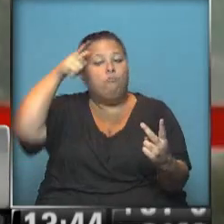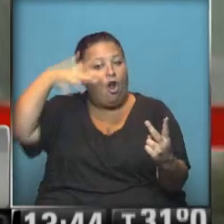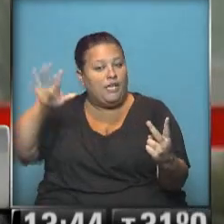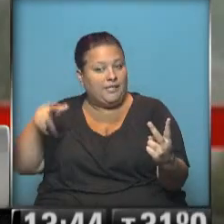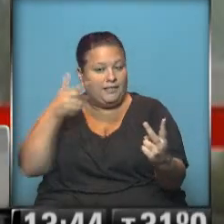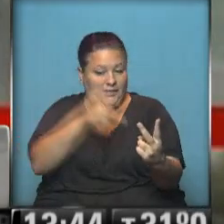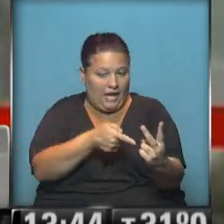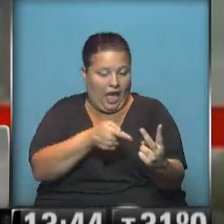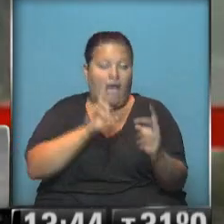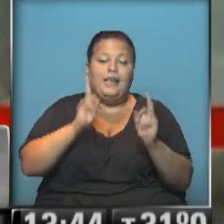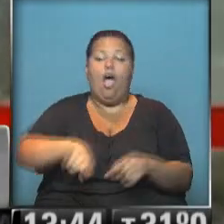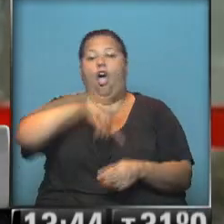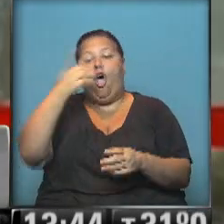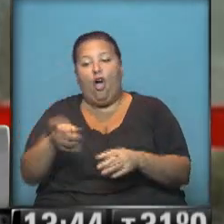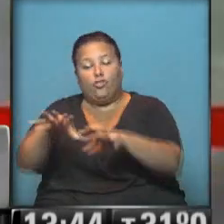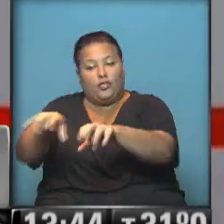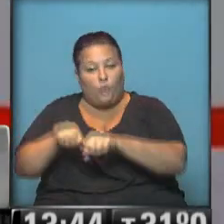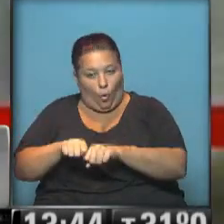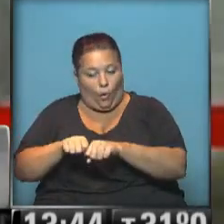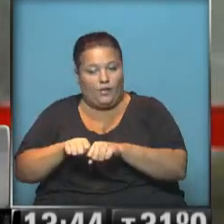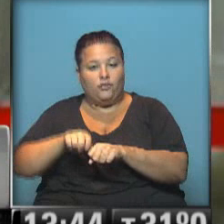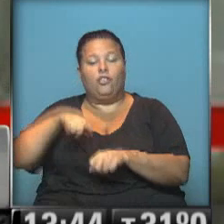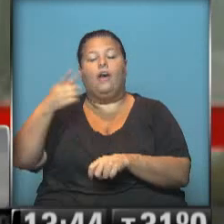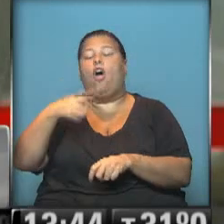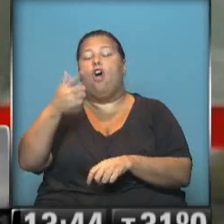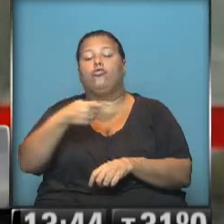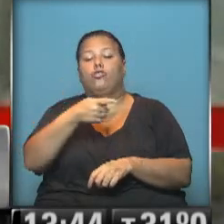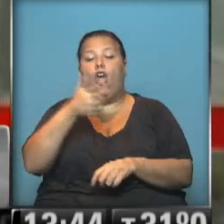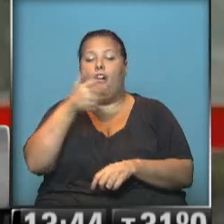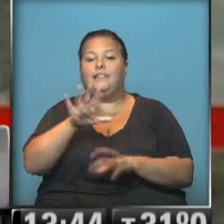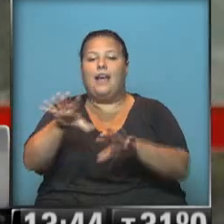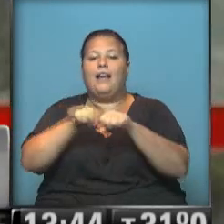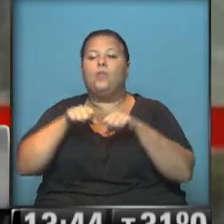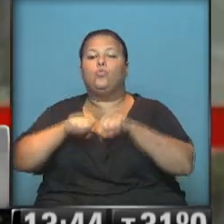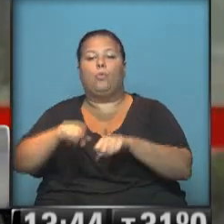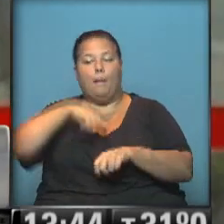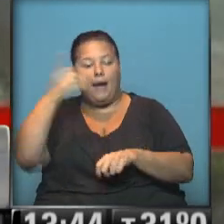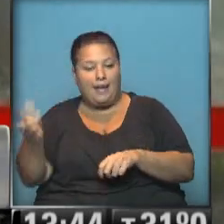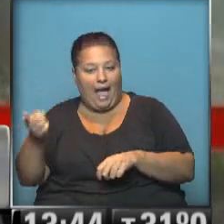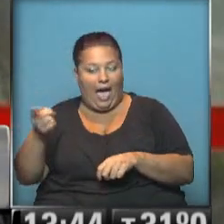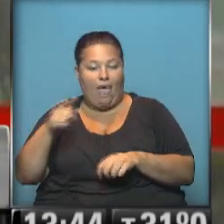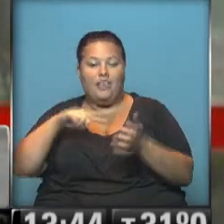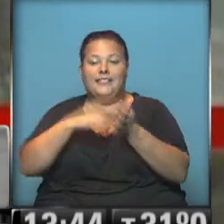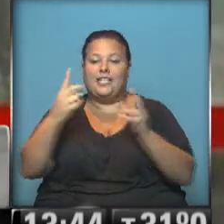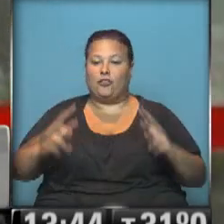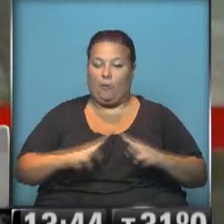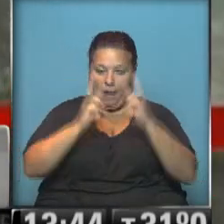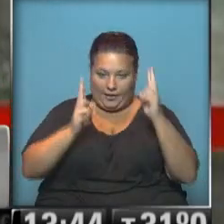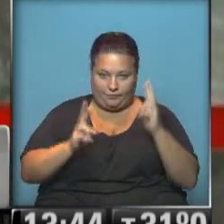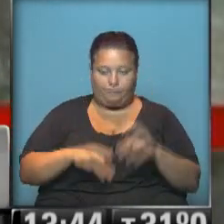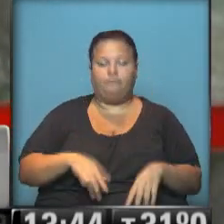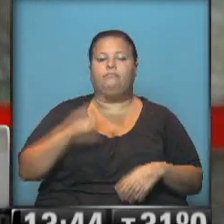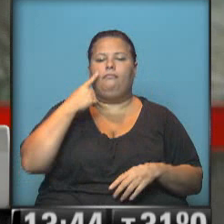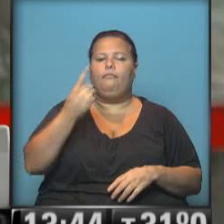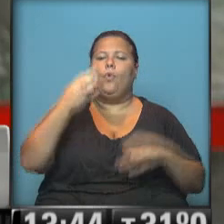policiales. Y también el otro terrorista que mantenía a Rehenes en el supermercado, en el centro de París. Vamos a ver el